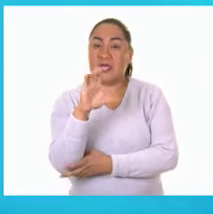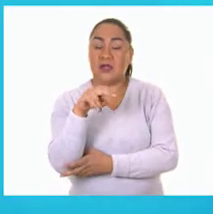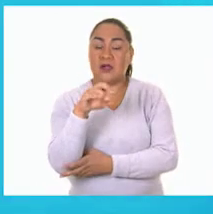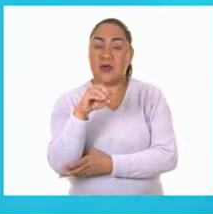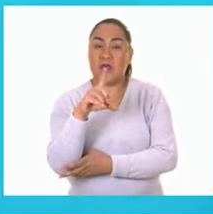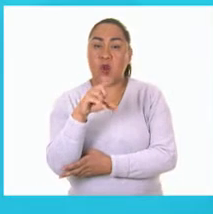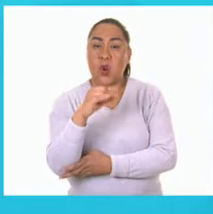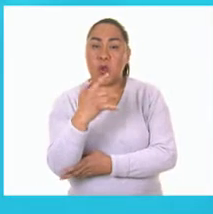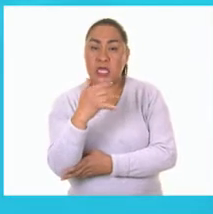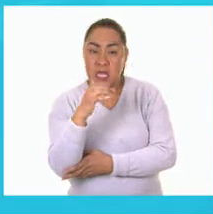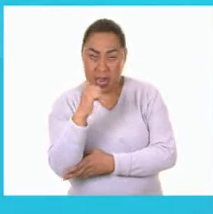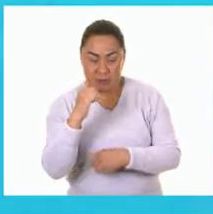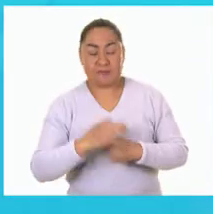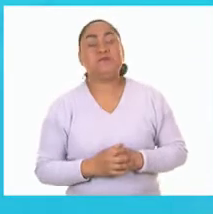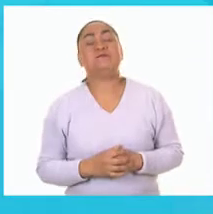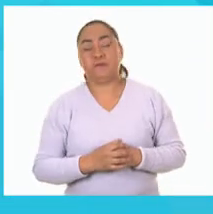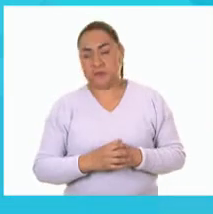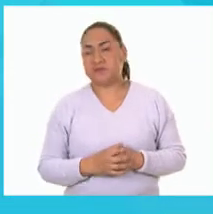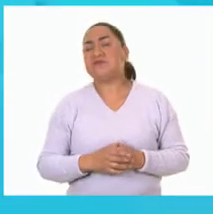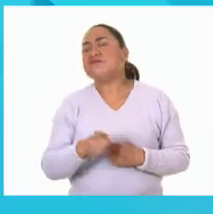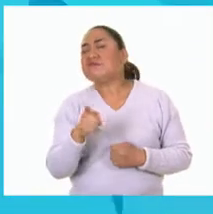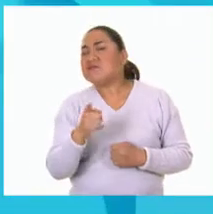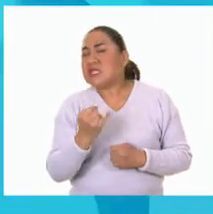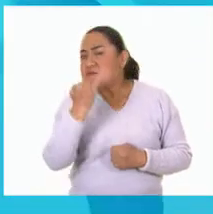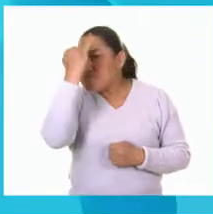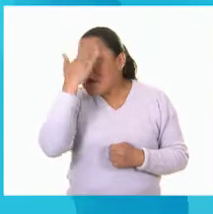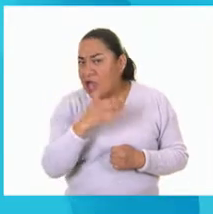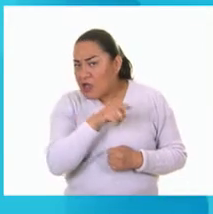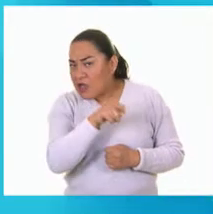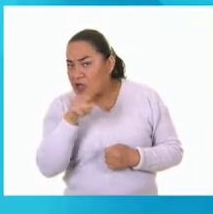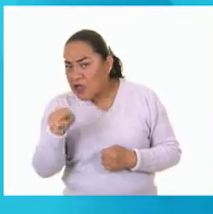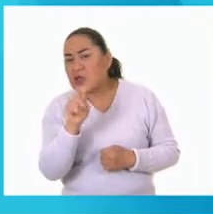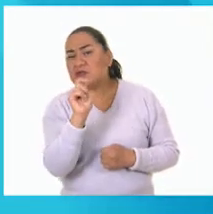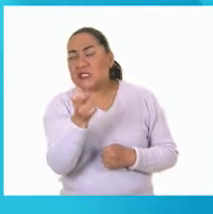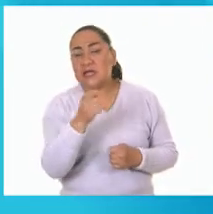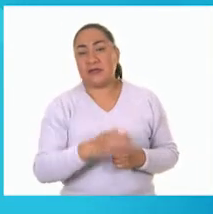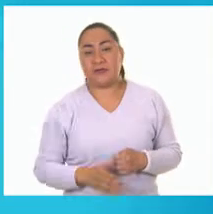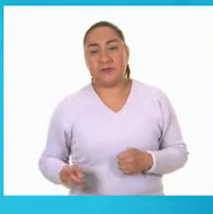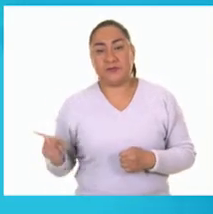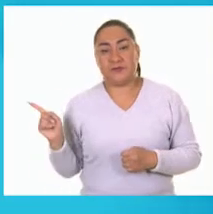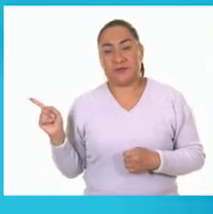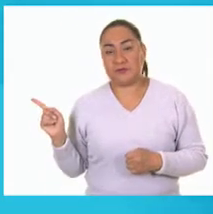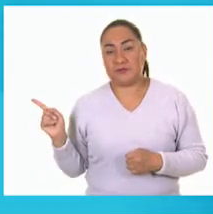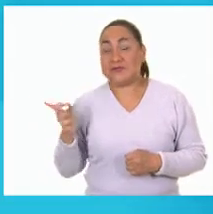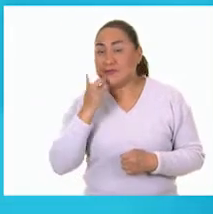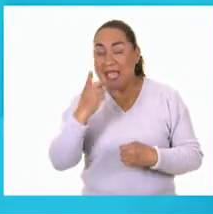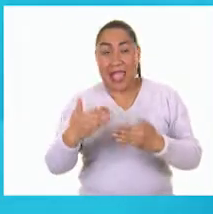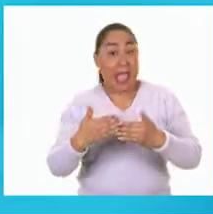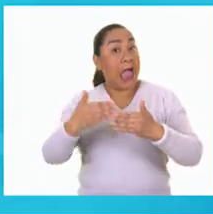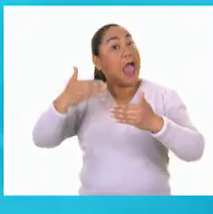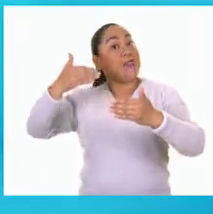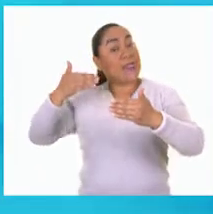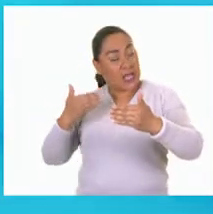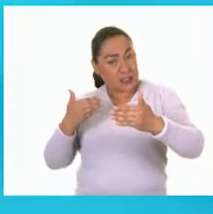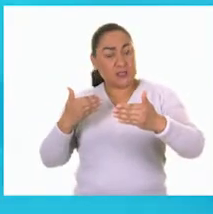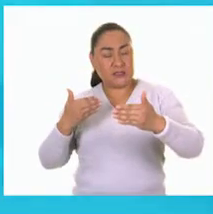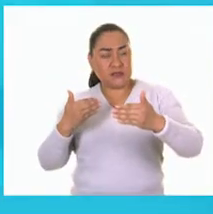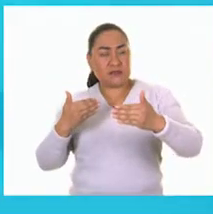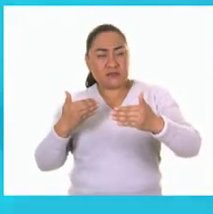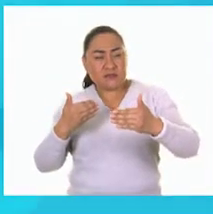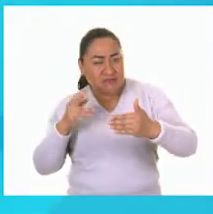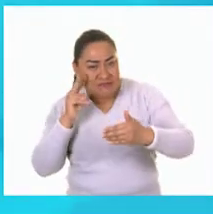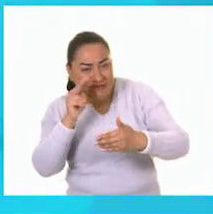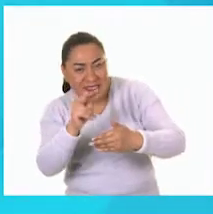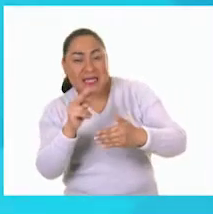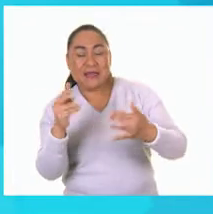describirles a las niñas y a los niños qué ves en esas imágenes. Miren, en donde está la foto que dice antes, vemos ahí a un grupo